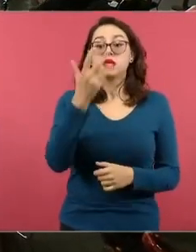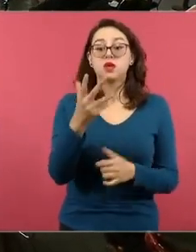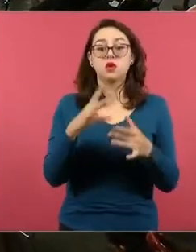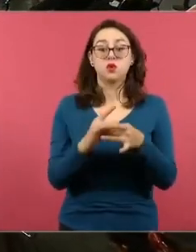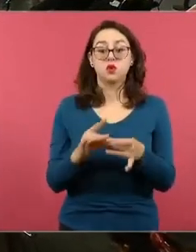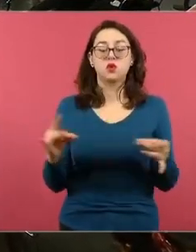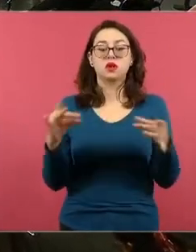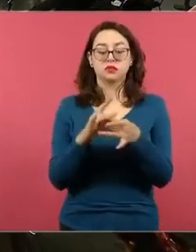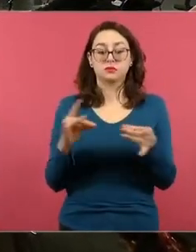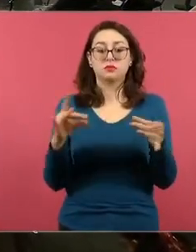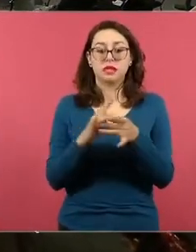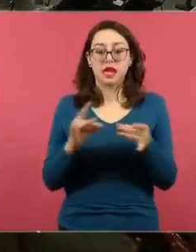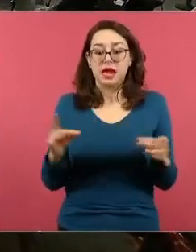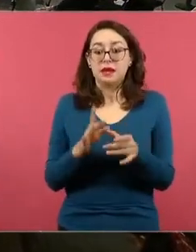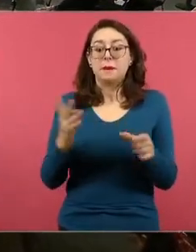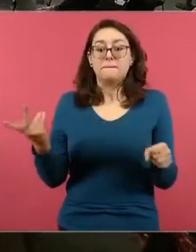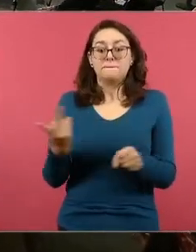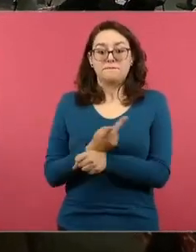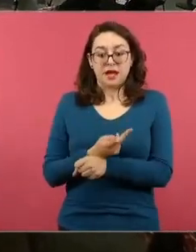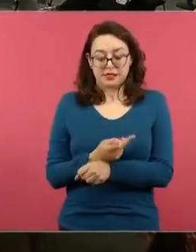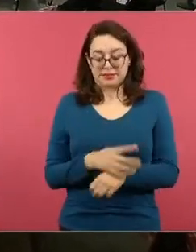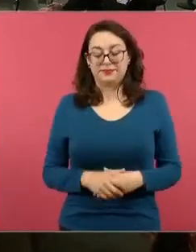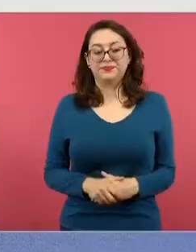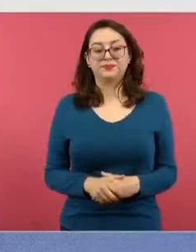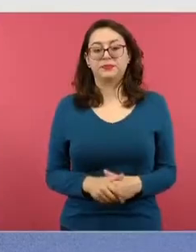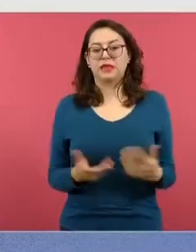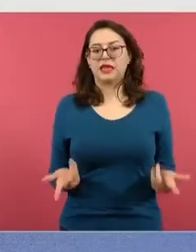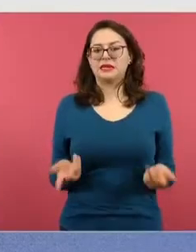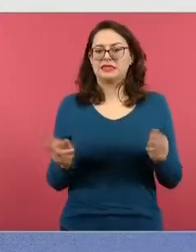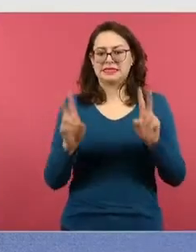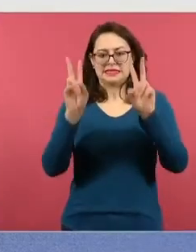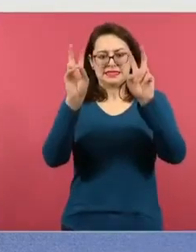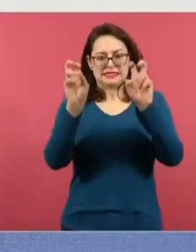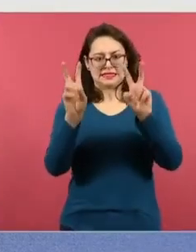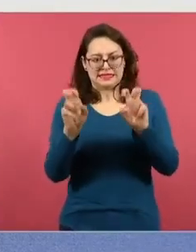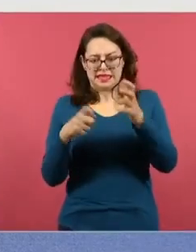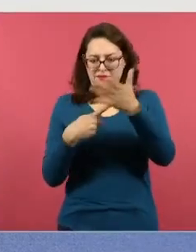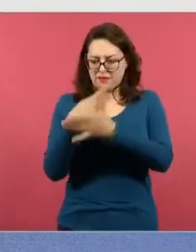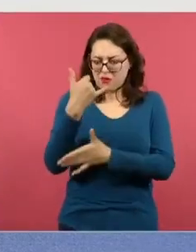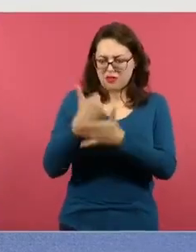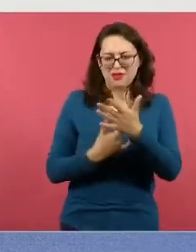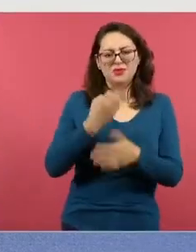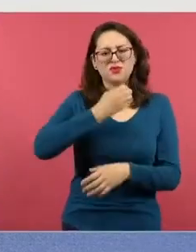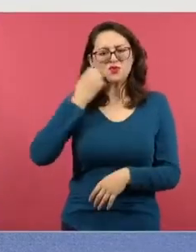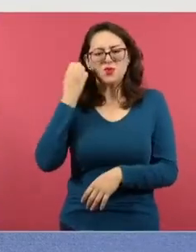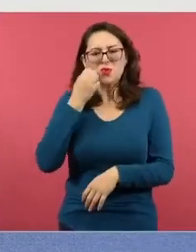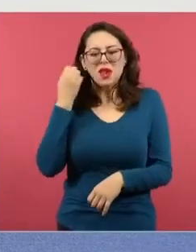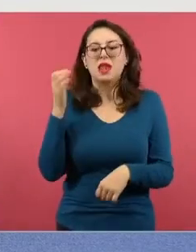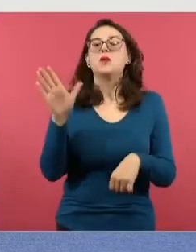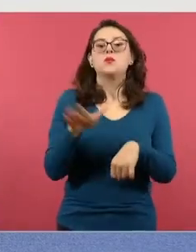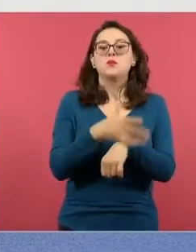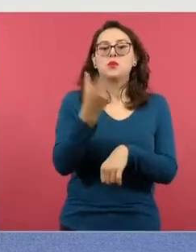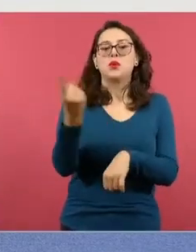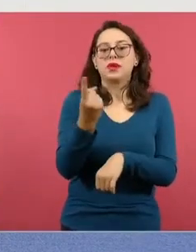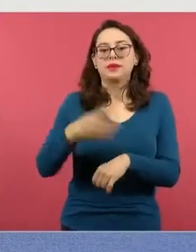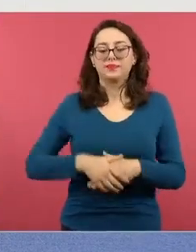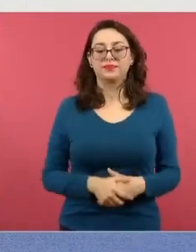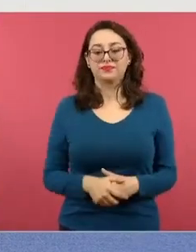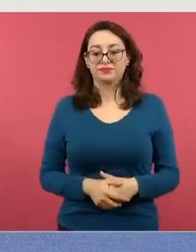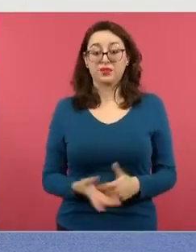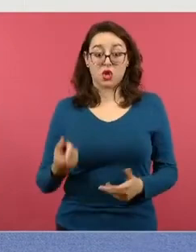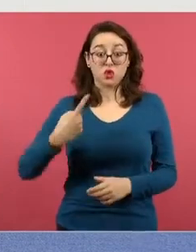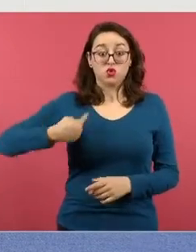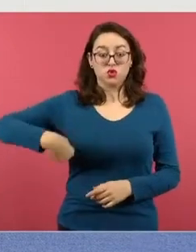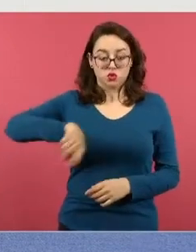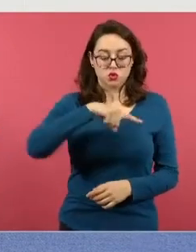de dónde surgen estos títulos de los proyectos escolares, tienen que ver con un antecedente que como docentes hicimos a lo